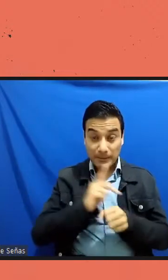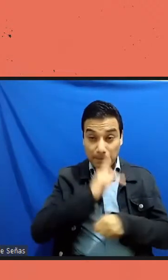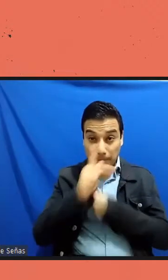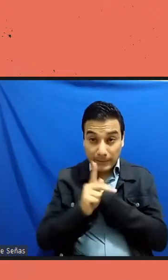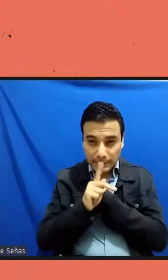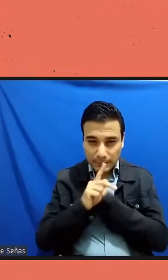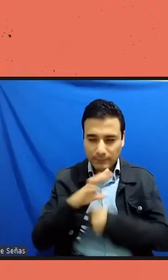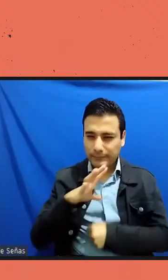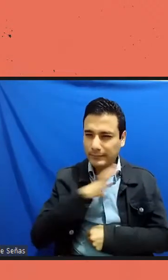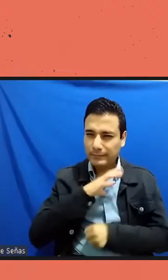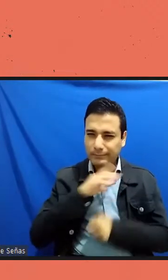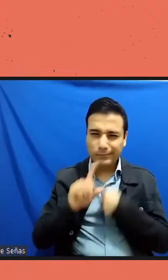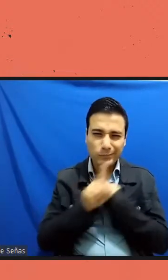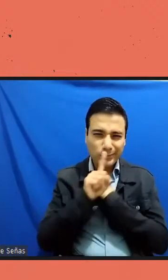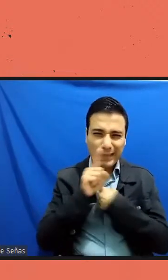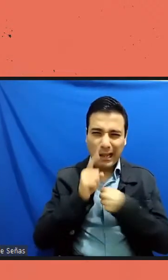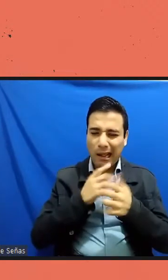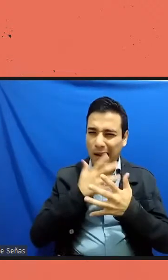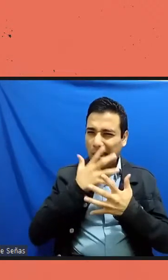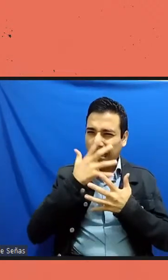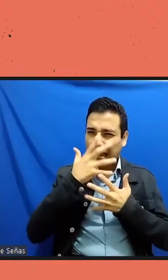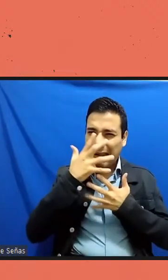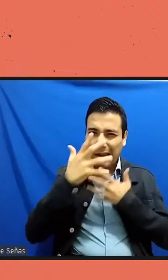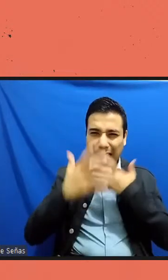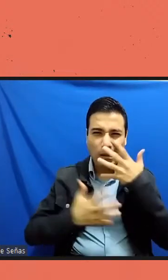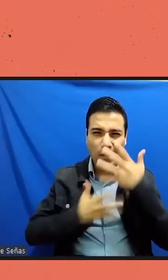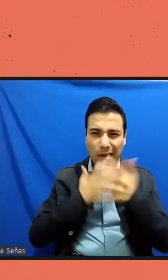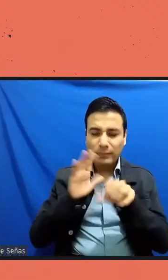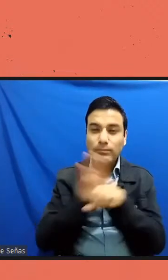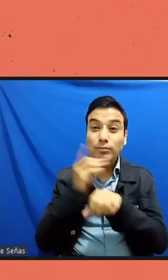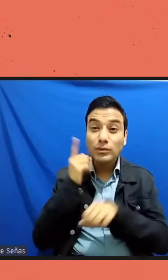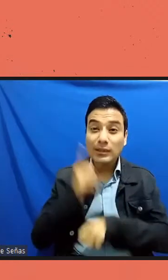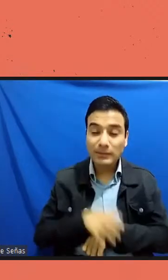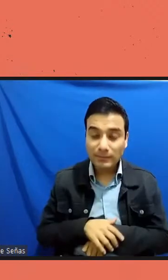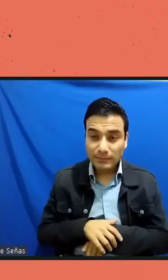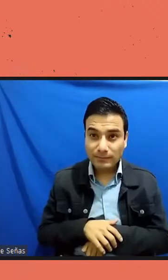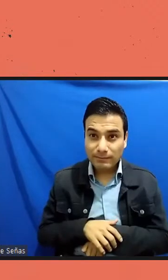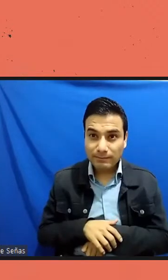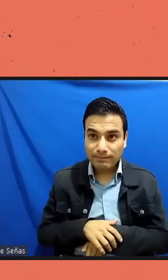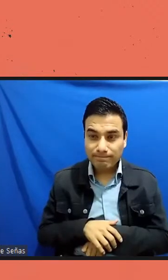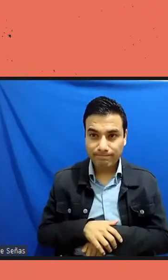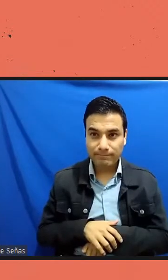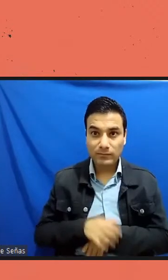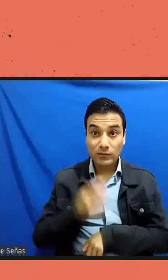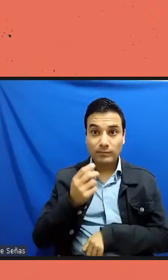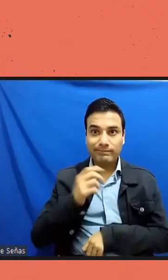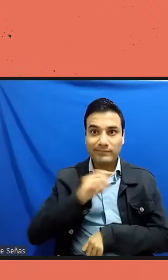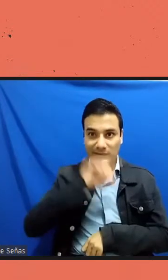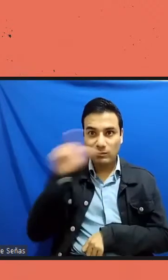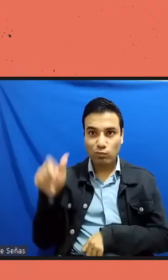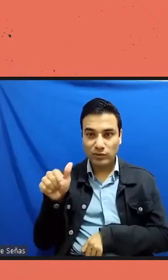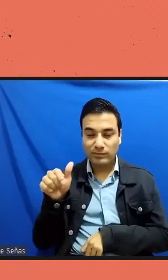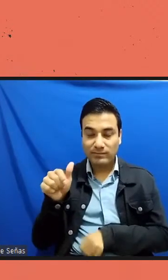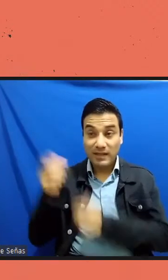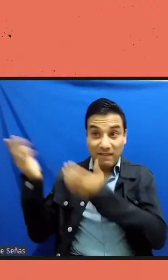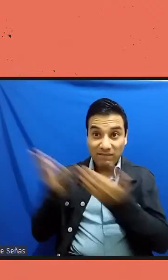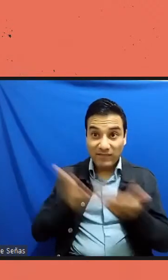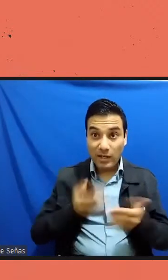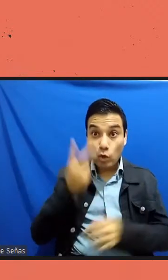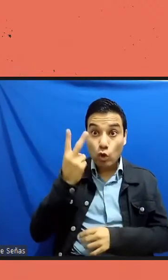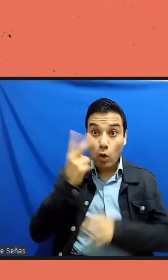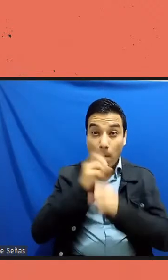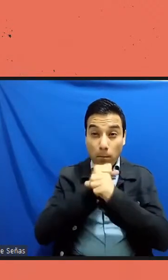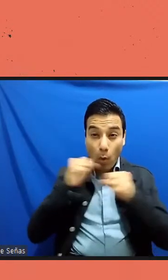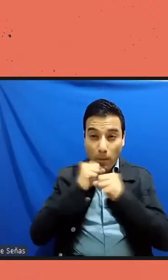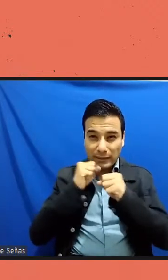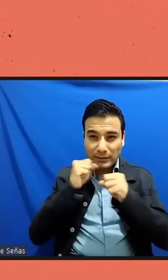más absoluta luego de recibir nada menos las dos bombas nucleares más poderosas que se hayan